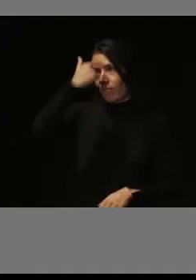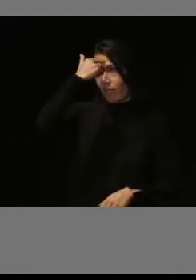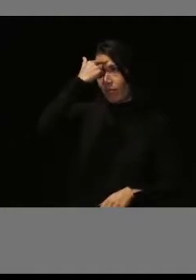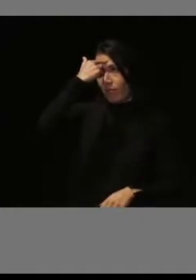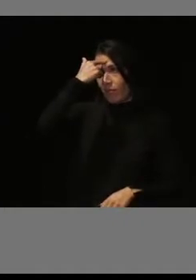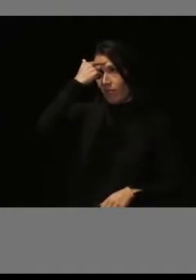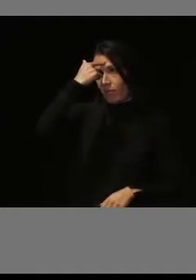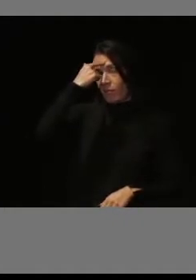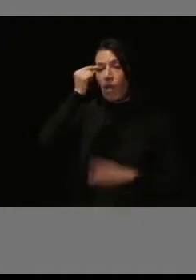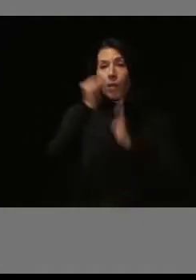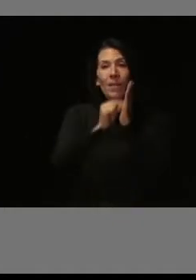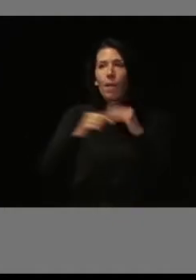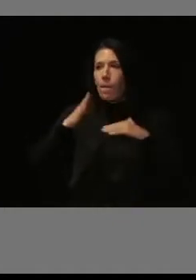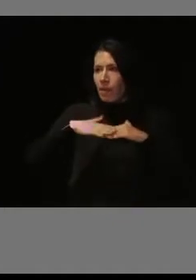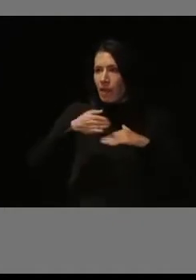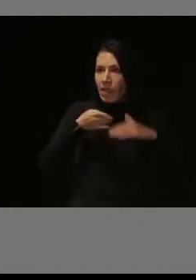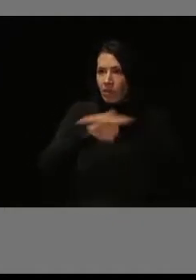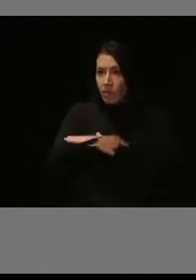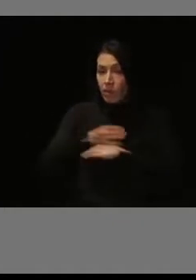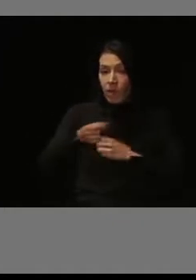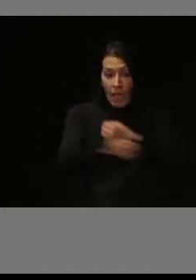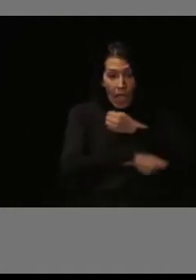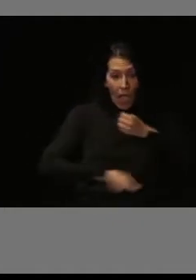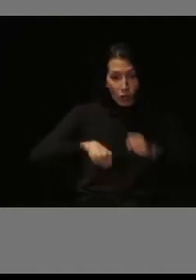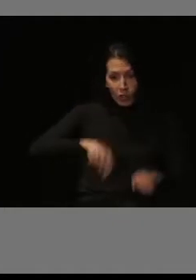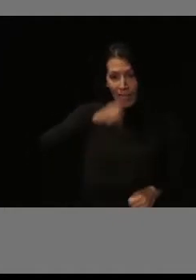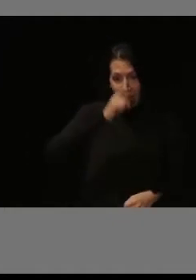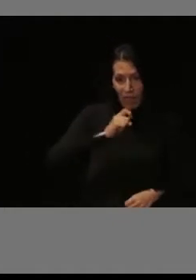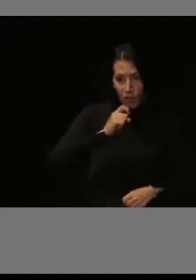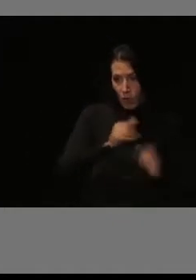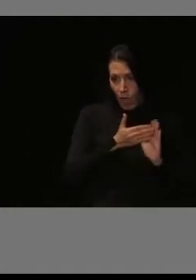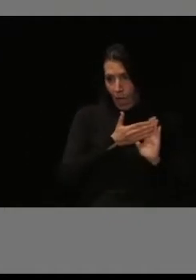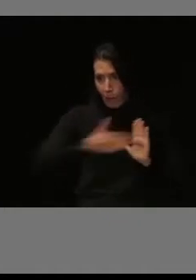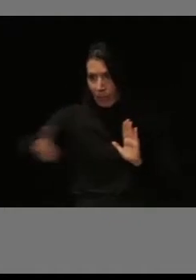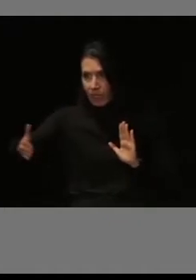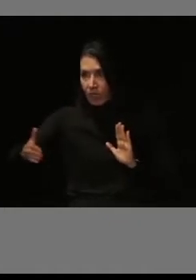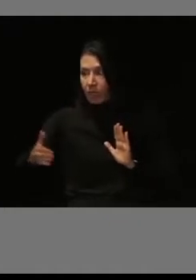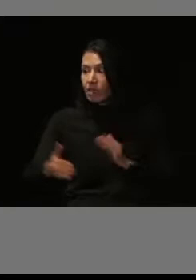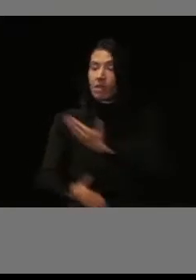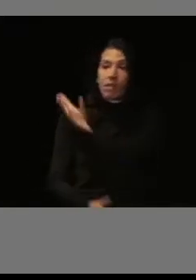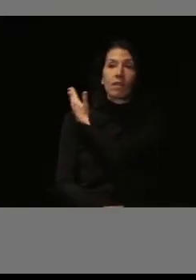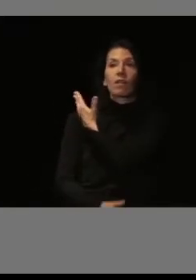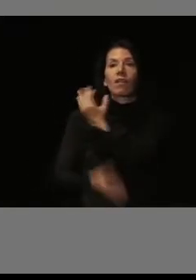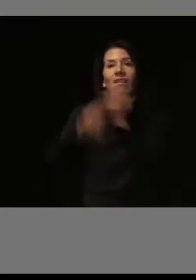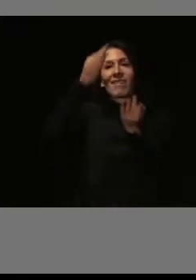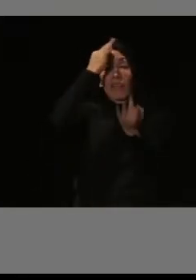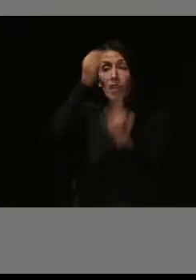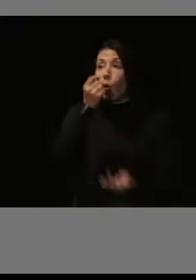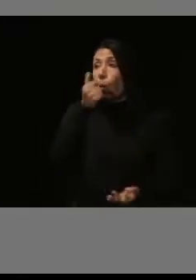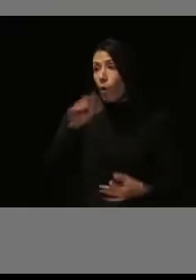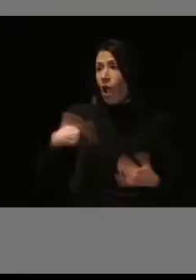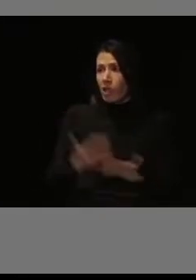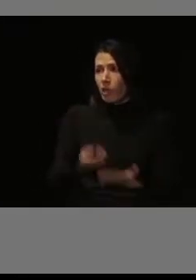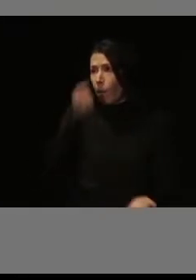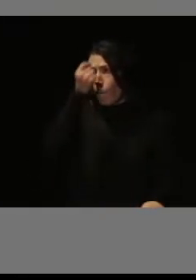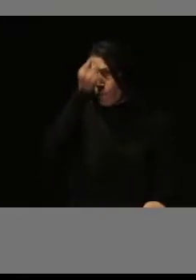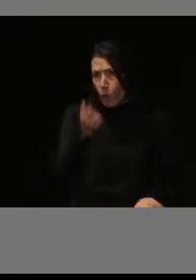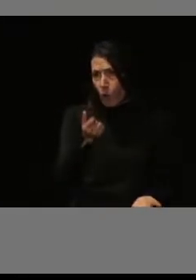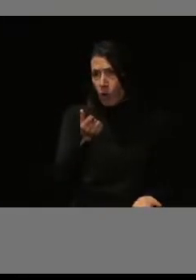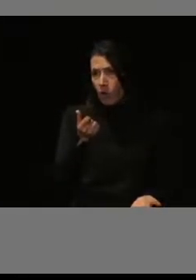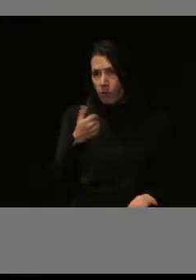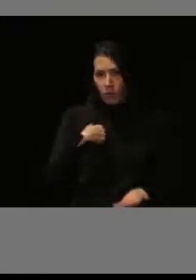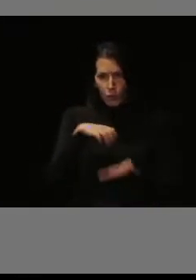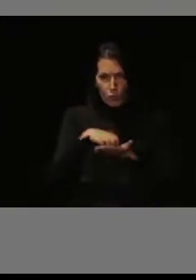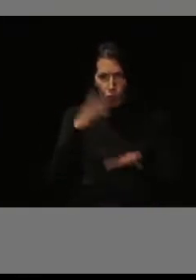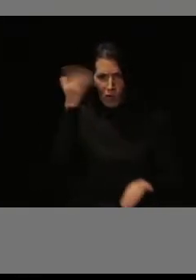mínimas de accesibilidad desde agosto de 2022. Y estos son los datos, poquitos hasta ahora, pero que no me